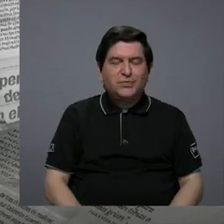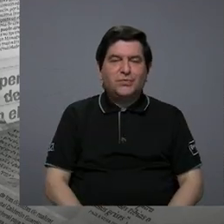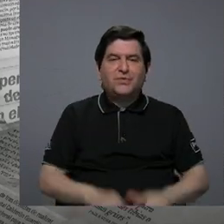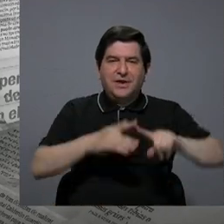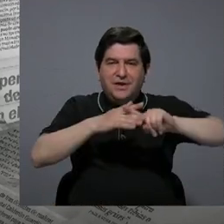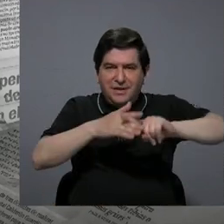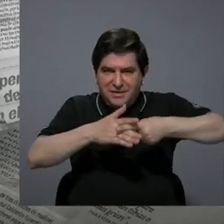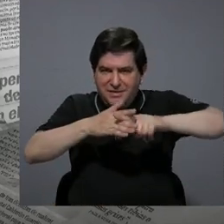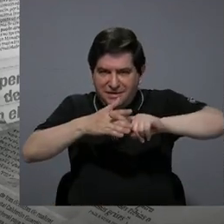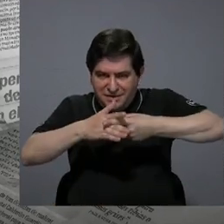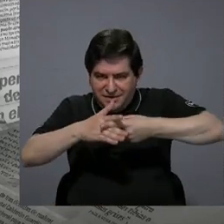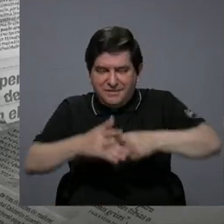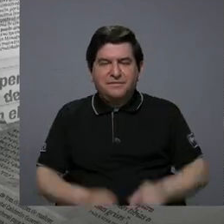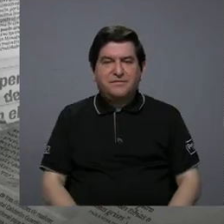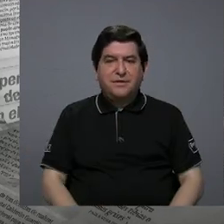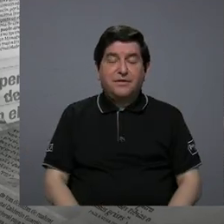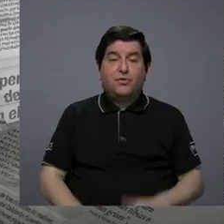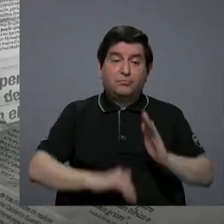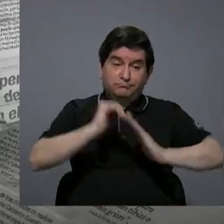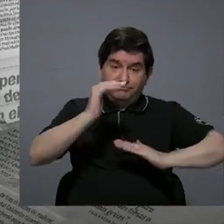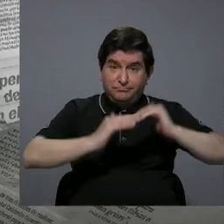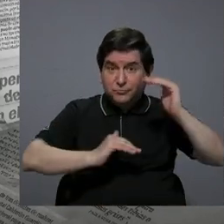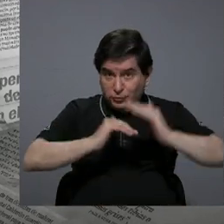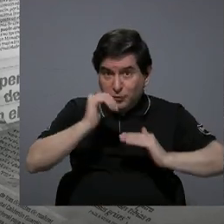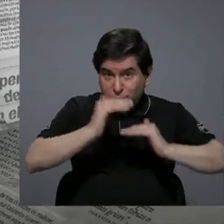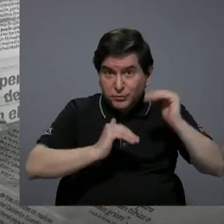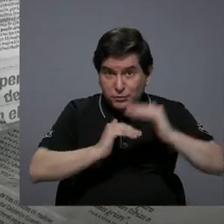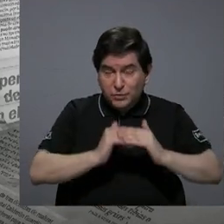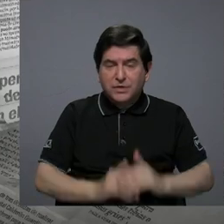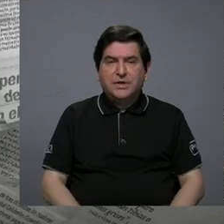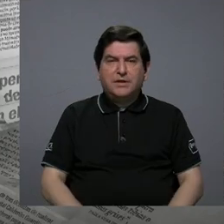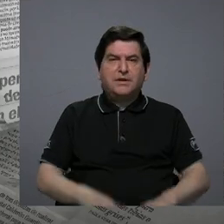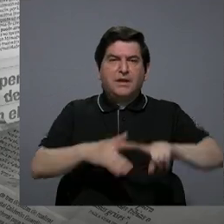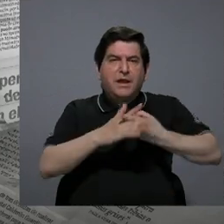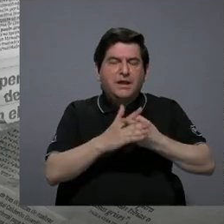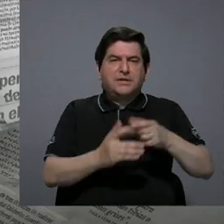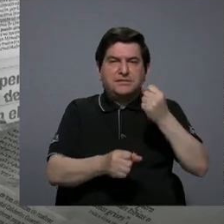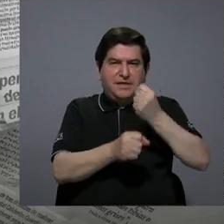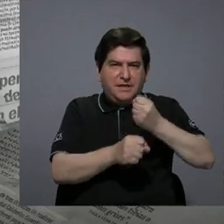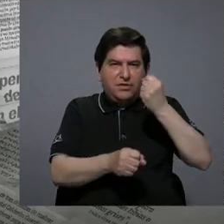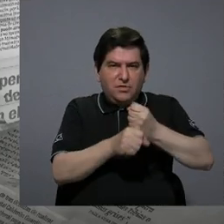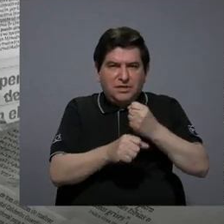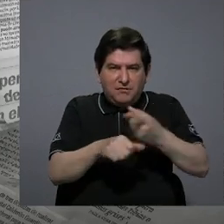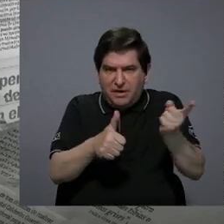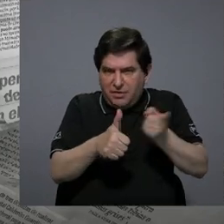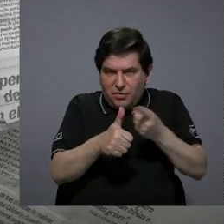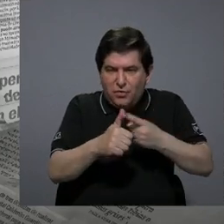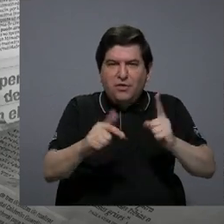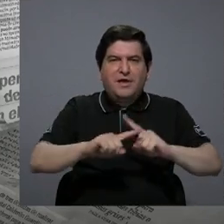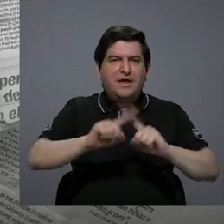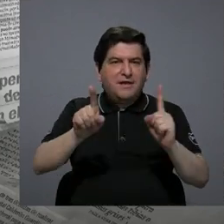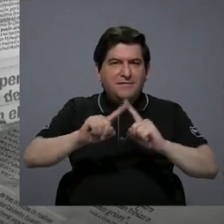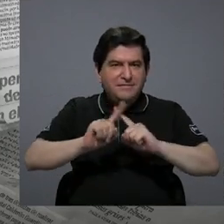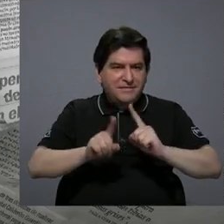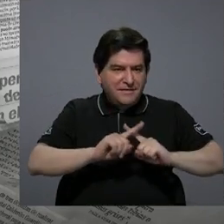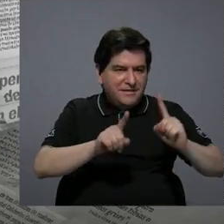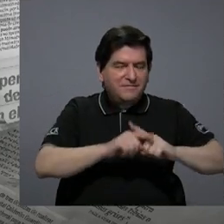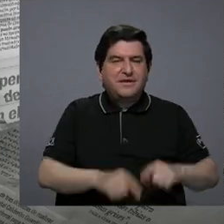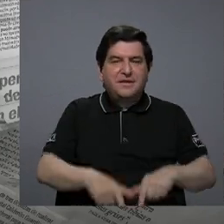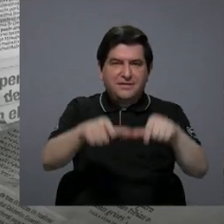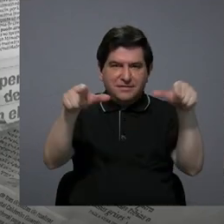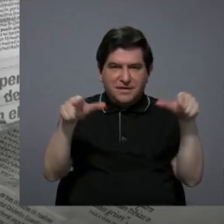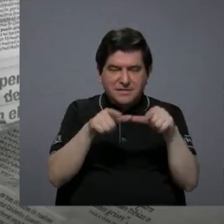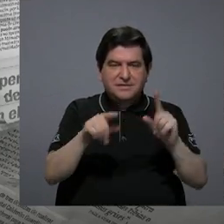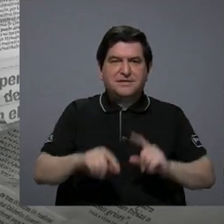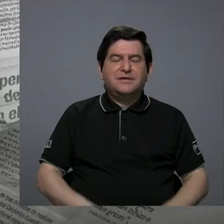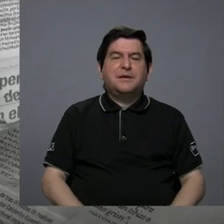remodelaciones, o sea, para construcción, para empezar con obra gris, las diferentes instalaciones